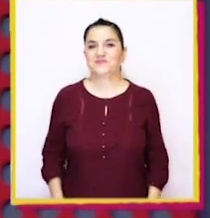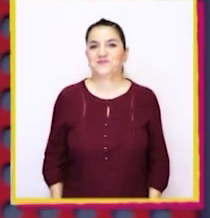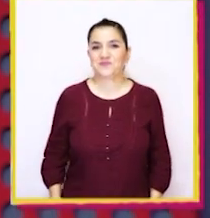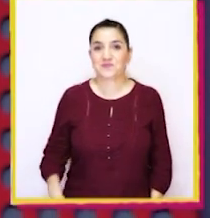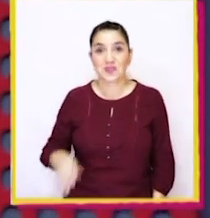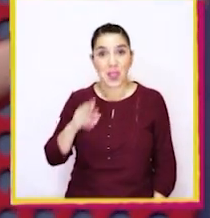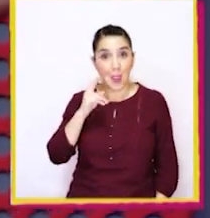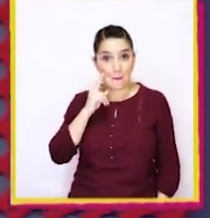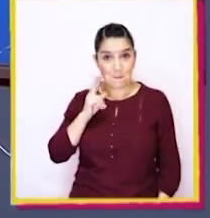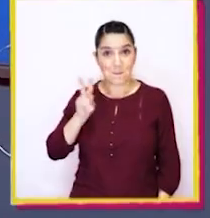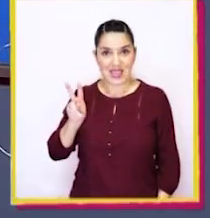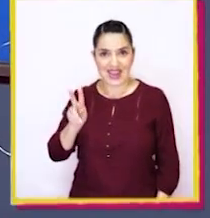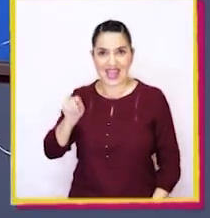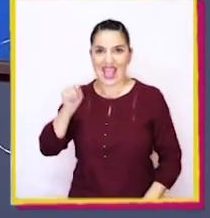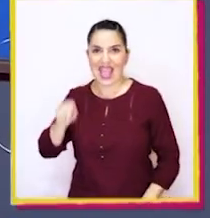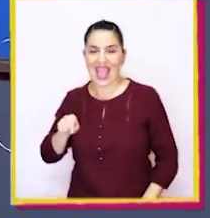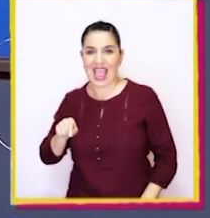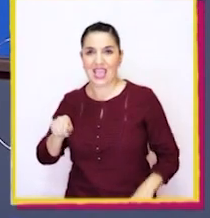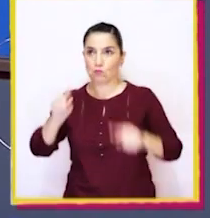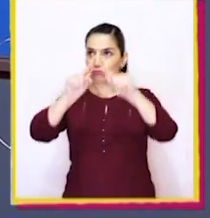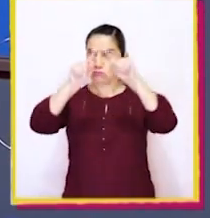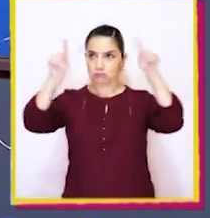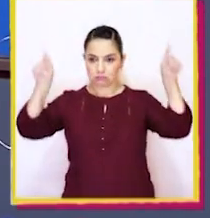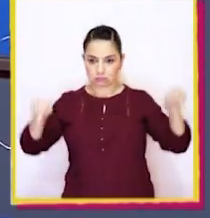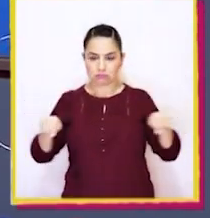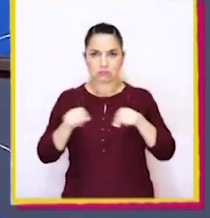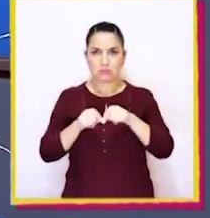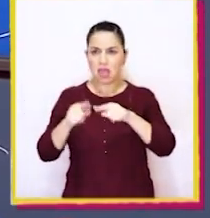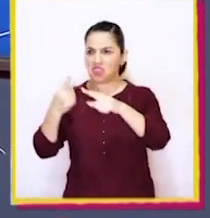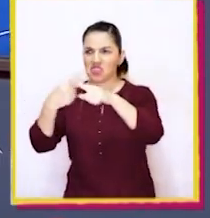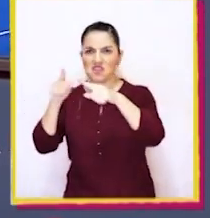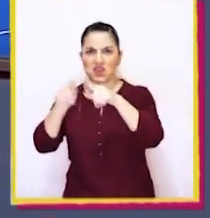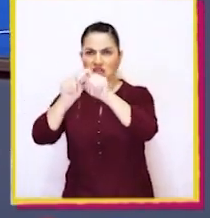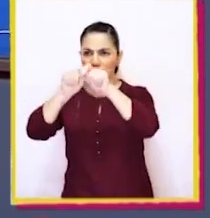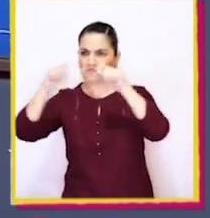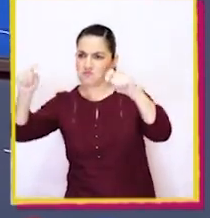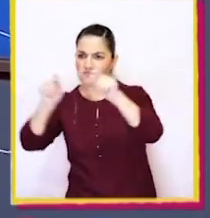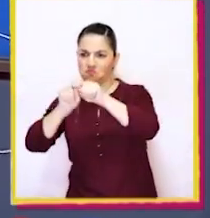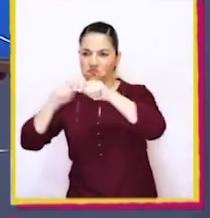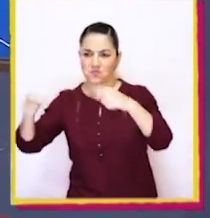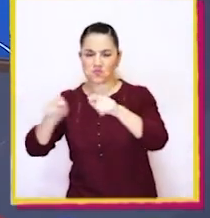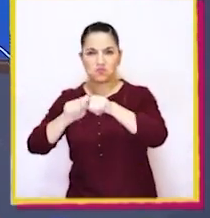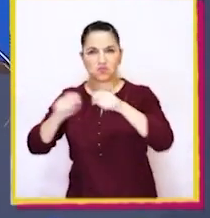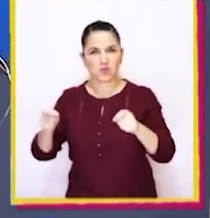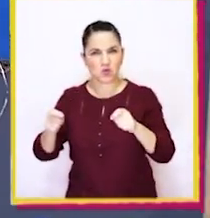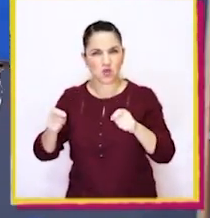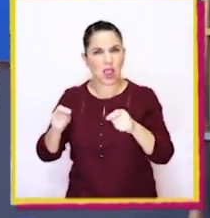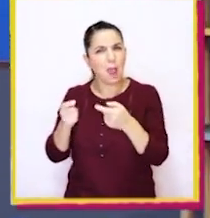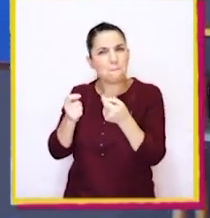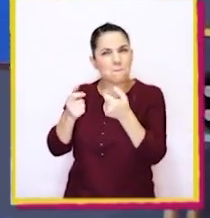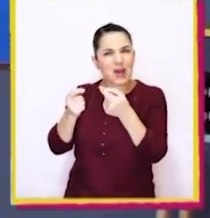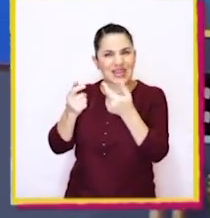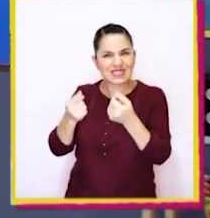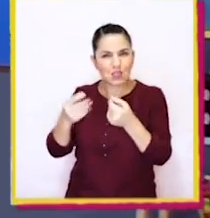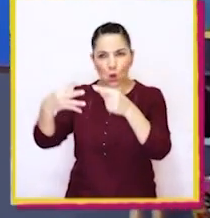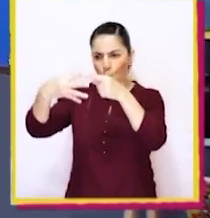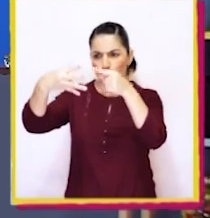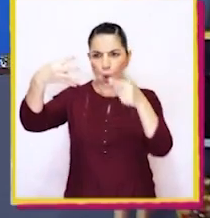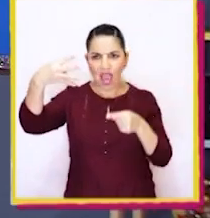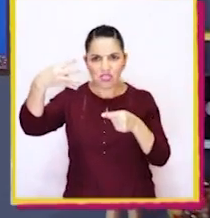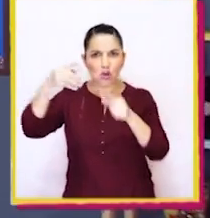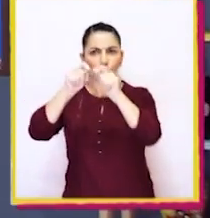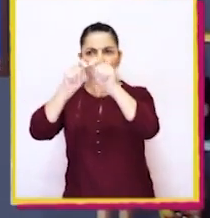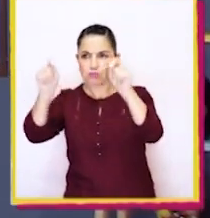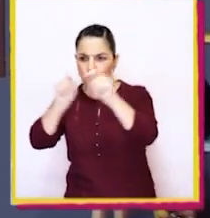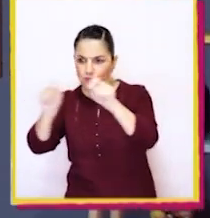Miren, aquí en el pizarrón, Carolina me dejó varios pedazos de masking tape. ¿En qué se parecen estos